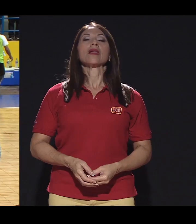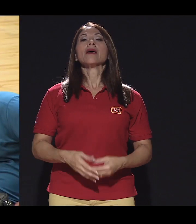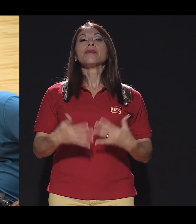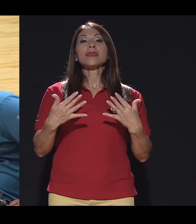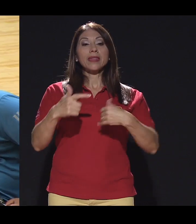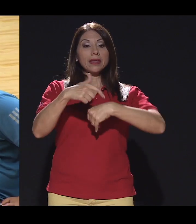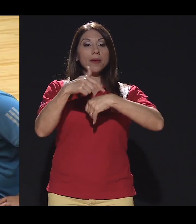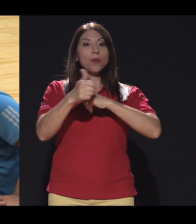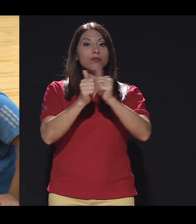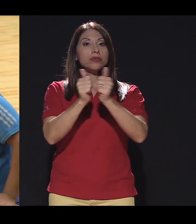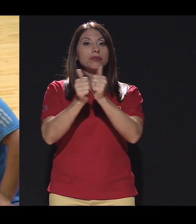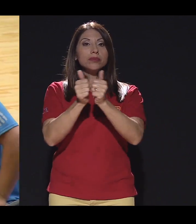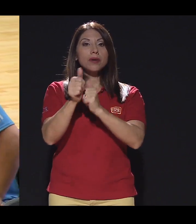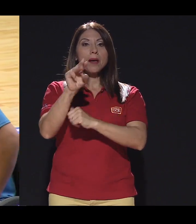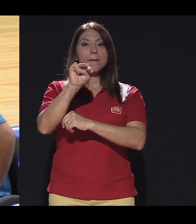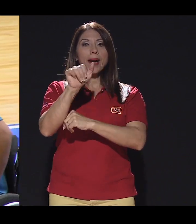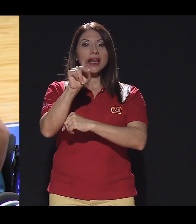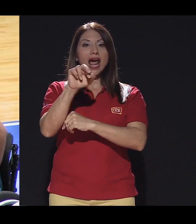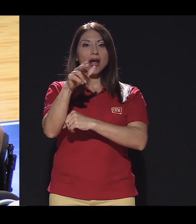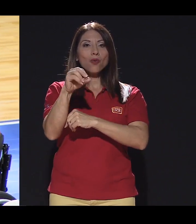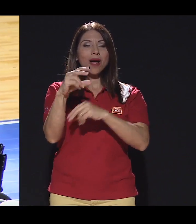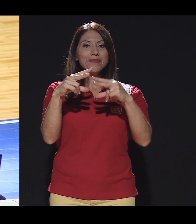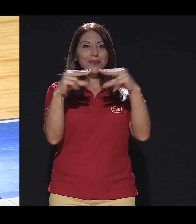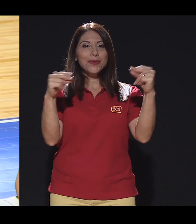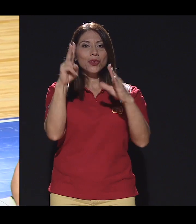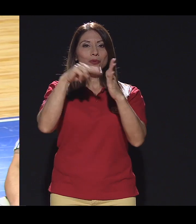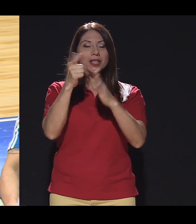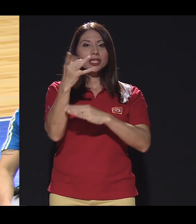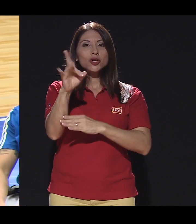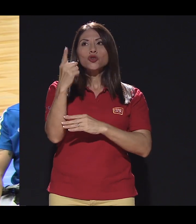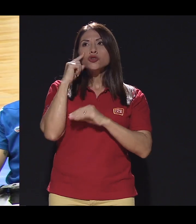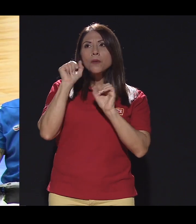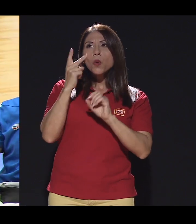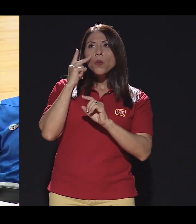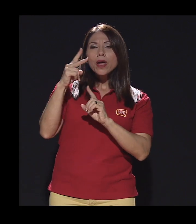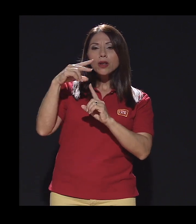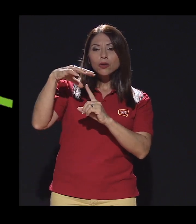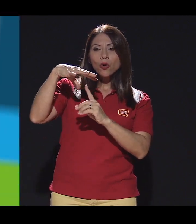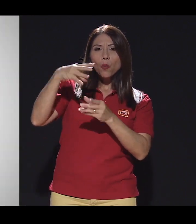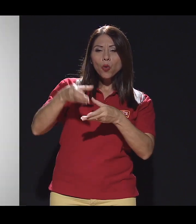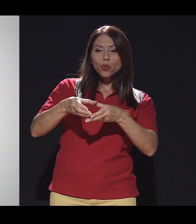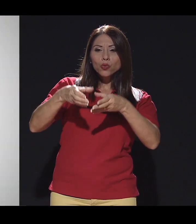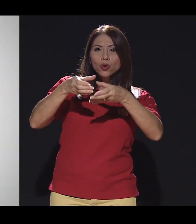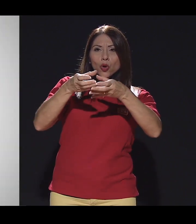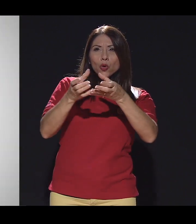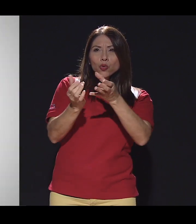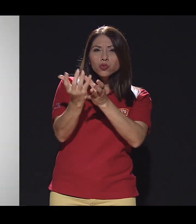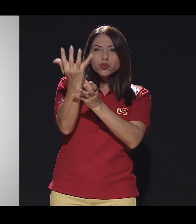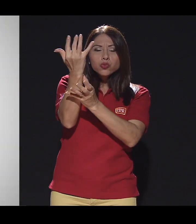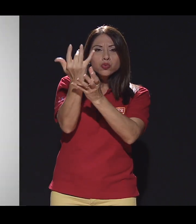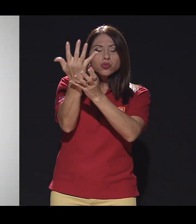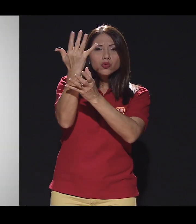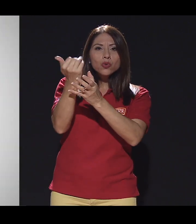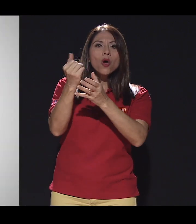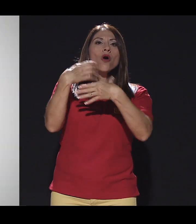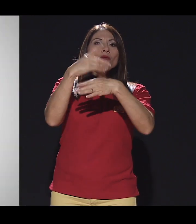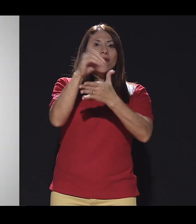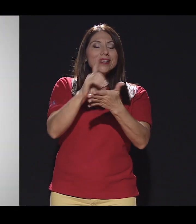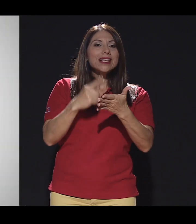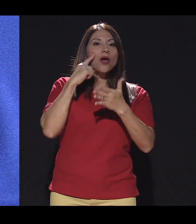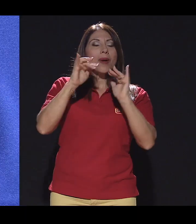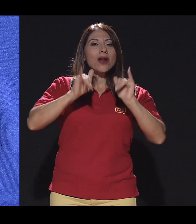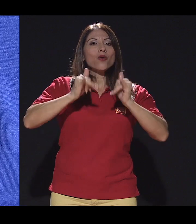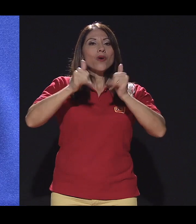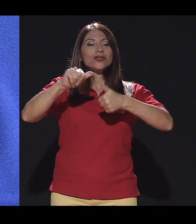Durante Managua 2018 se pudo observar una flamante antorcha. Este logo oficial fue diseñado exclusivamente para los Juegos